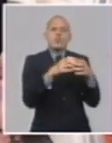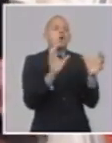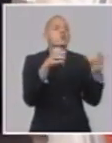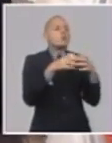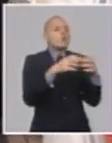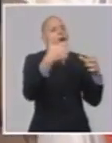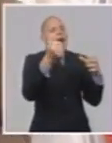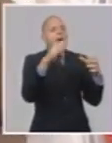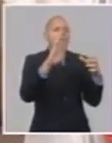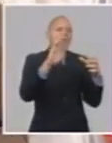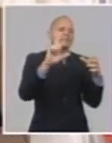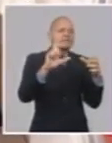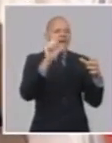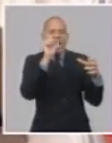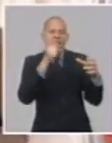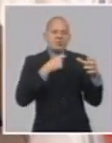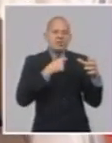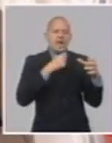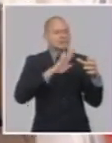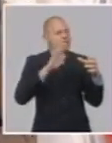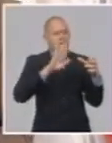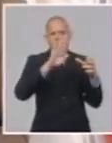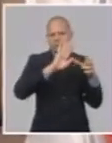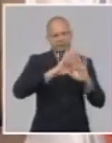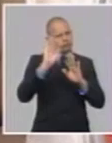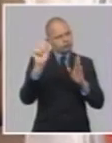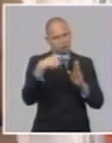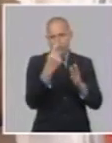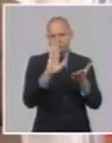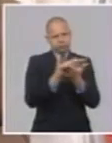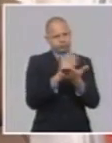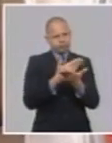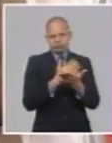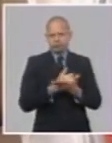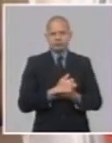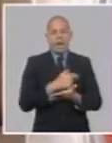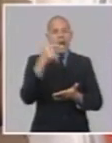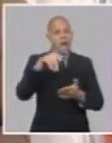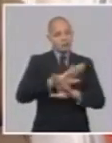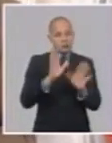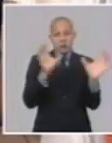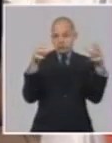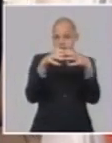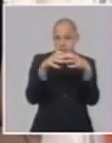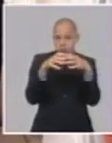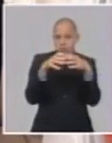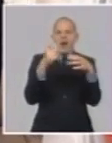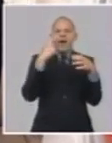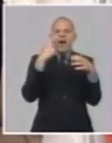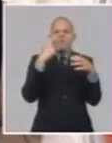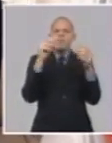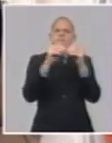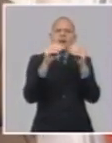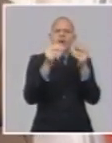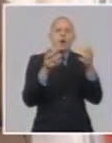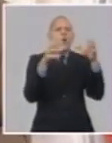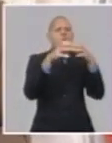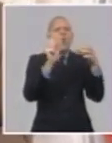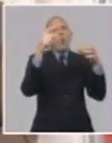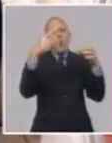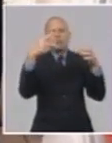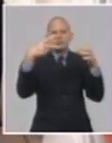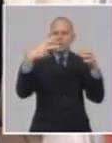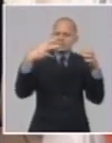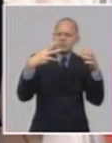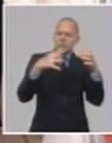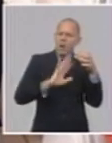F, inclusive. Todas esas cuestiones se eliminaron, se hicieron cargos con nomenclatura más amplia. Y entonces en